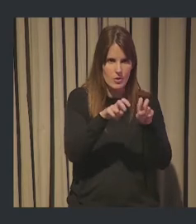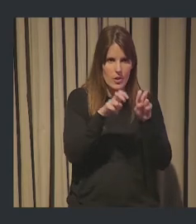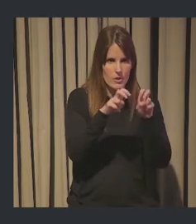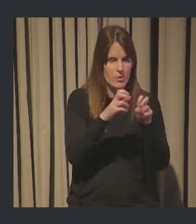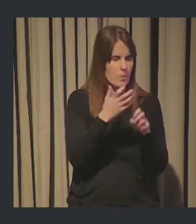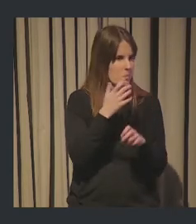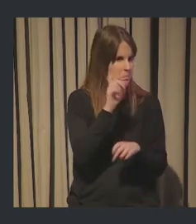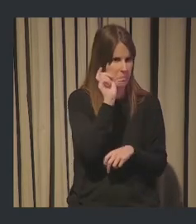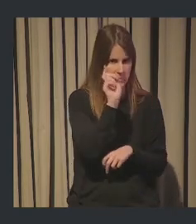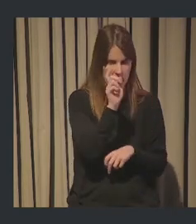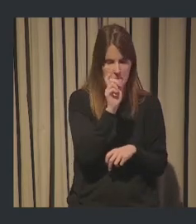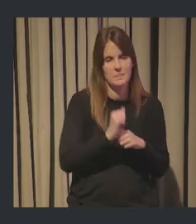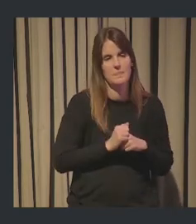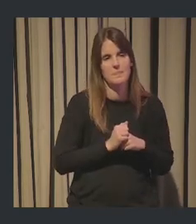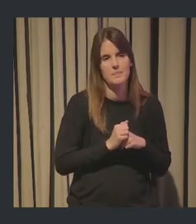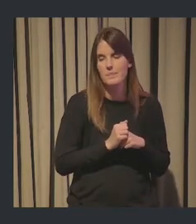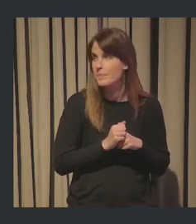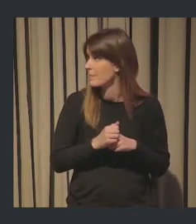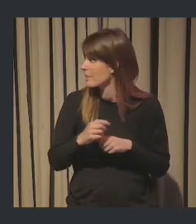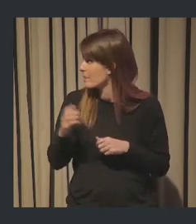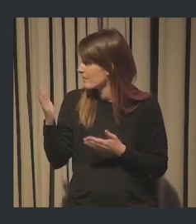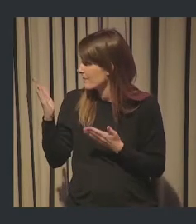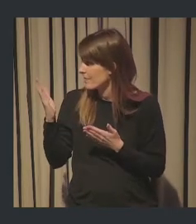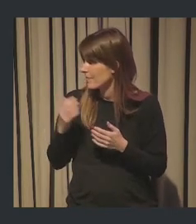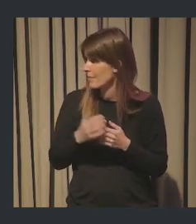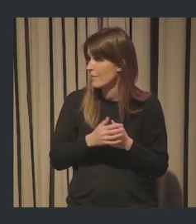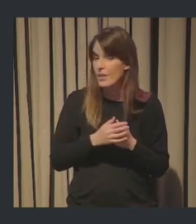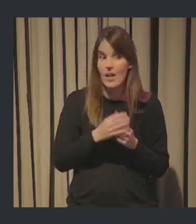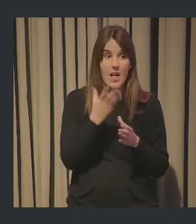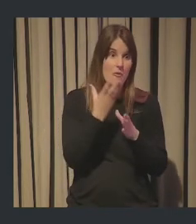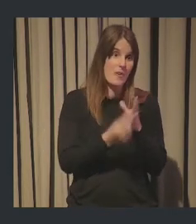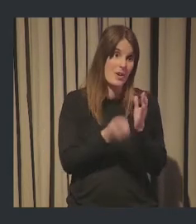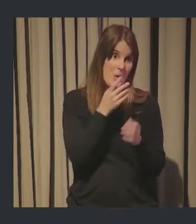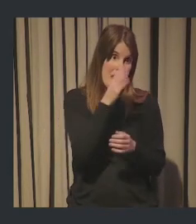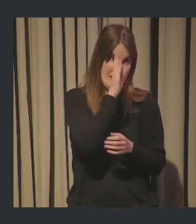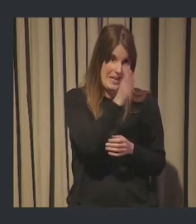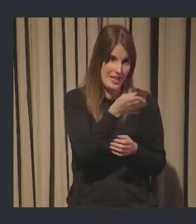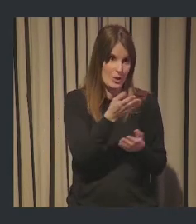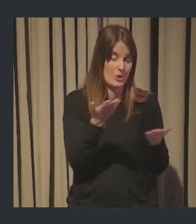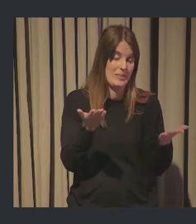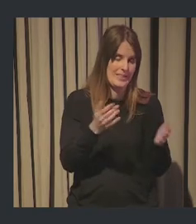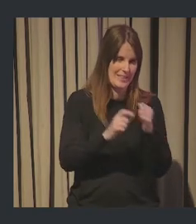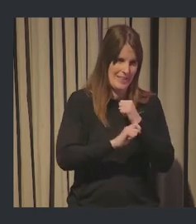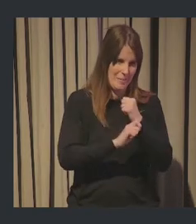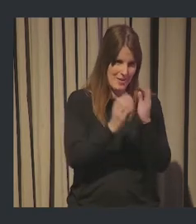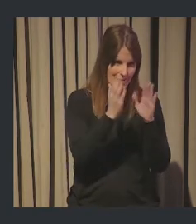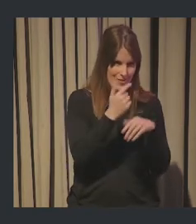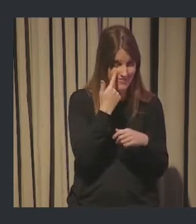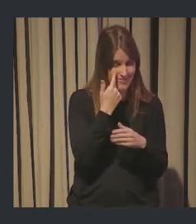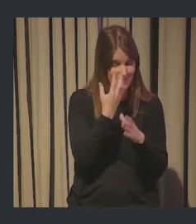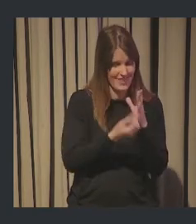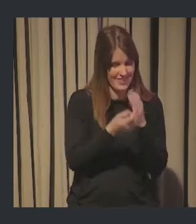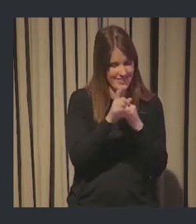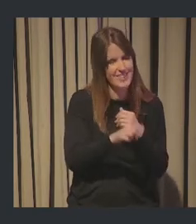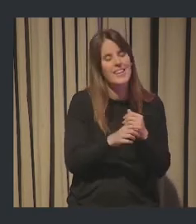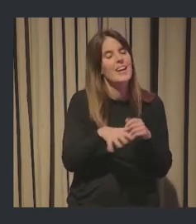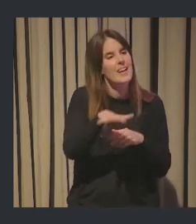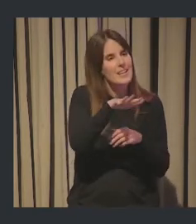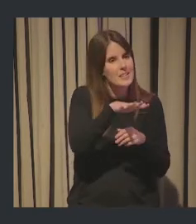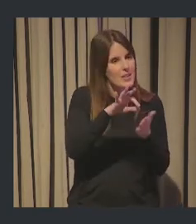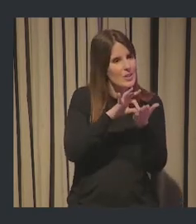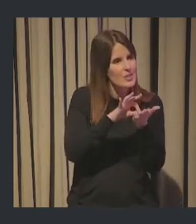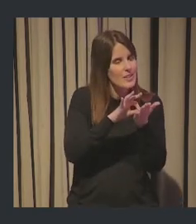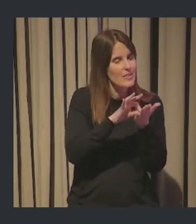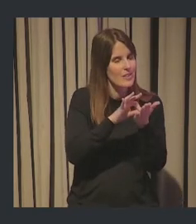hacer en cualquier botón. Estas son las cosas del directo, tiene que fallar, si no sería mentira y habríamos hecho trampa. Espacios y servicios de innovación te